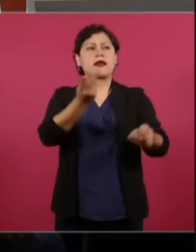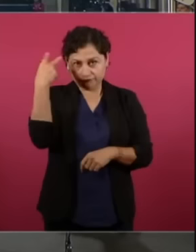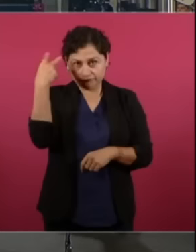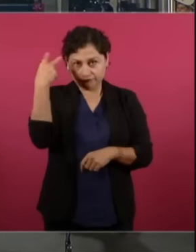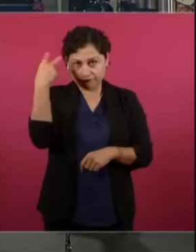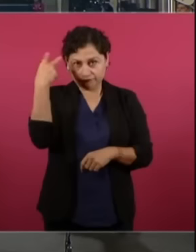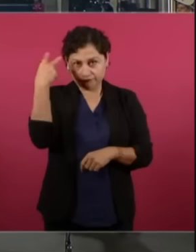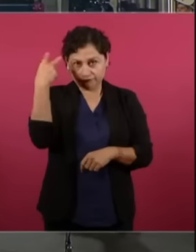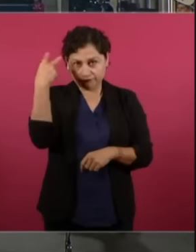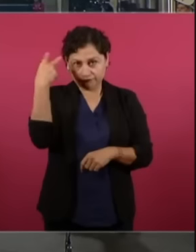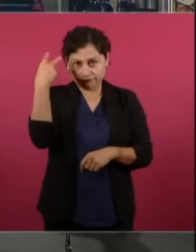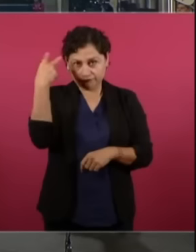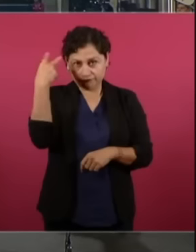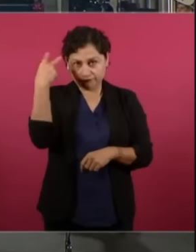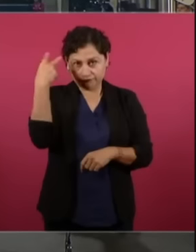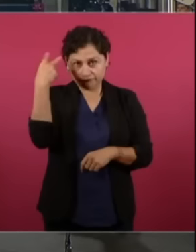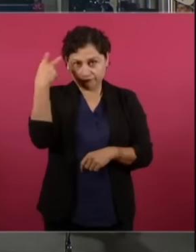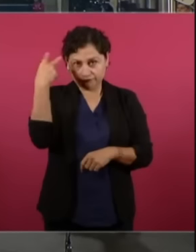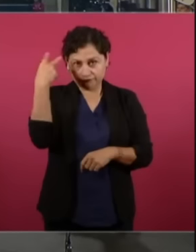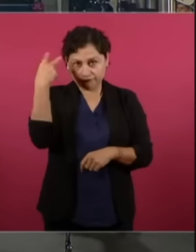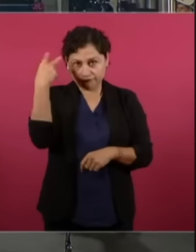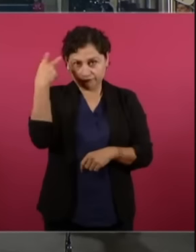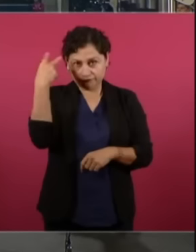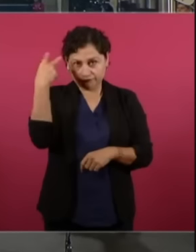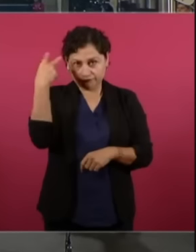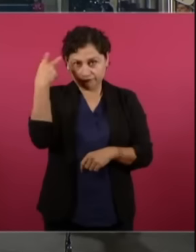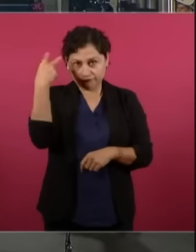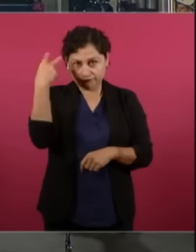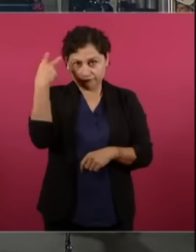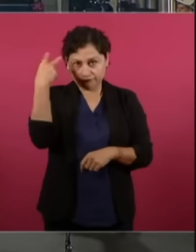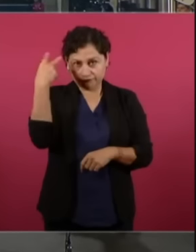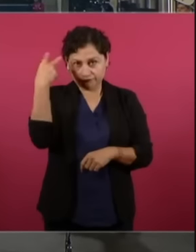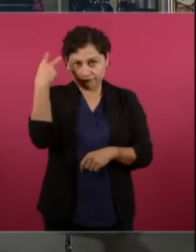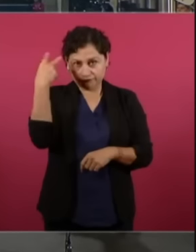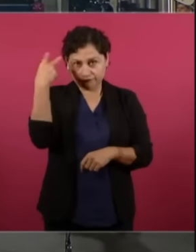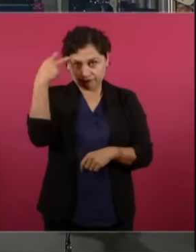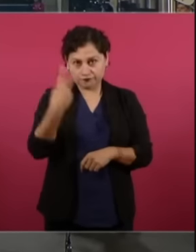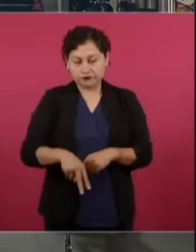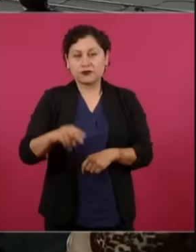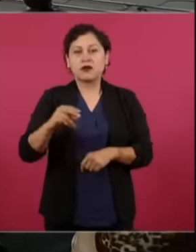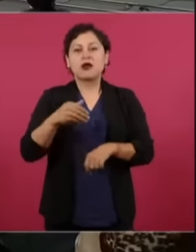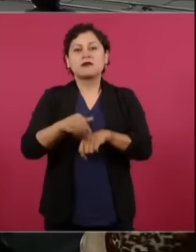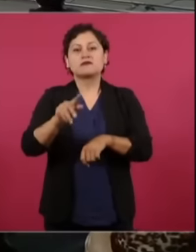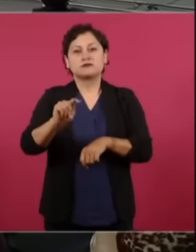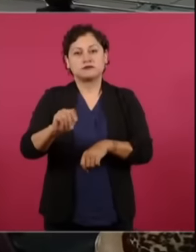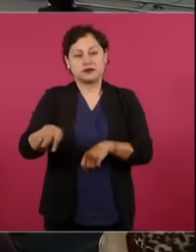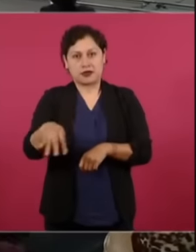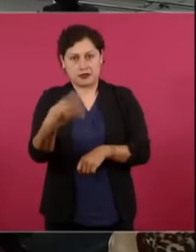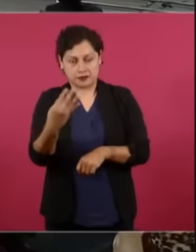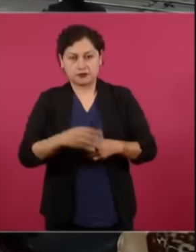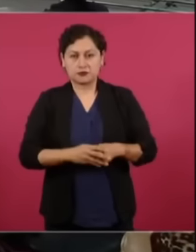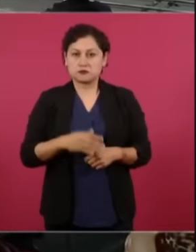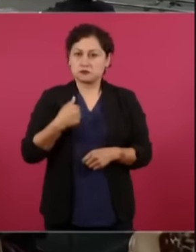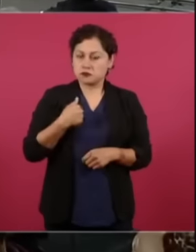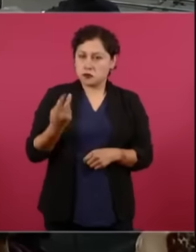Vamos amigos rápidamente a la mañanera que te vas a sorprender lo que está ocurriendo. Darle presidente en su mensaje del